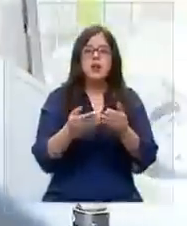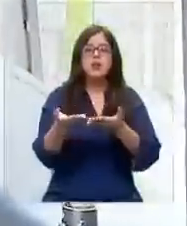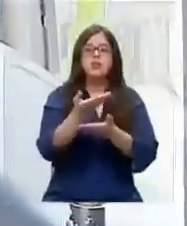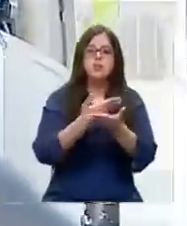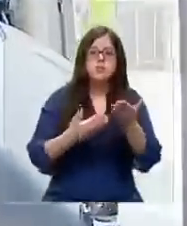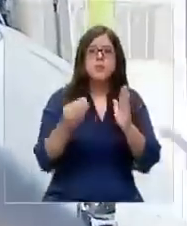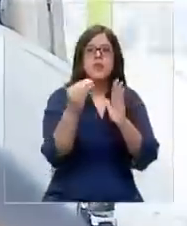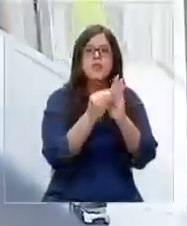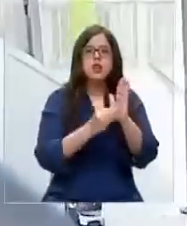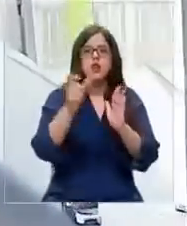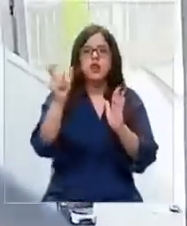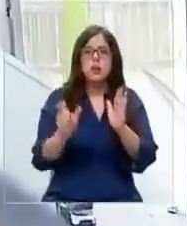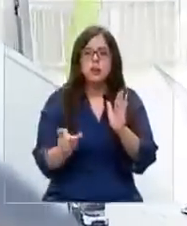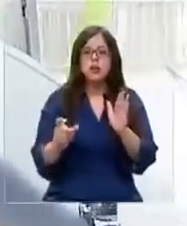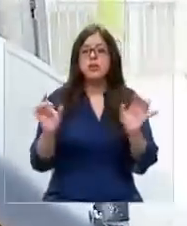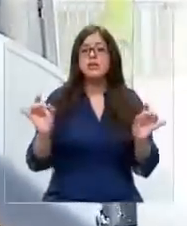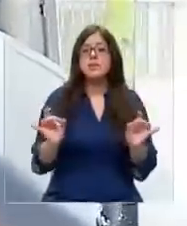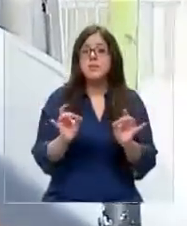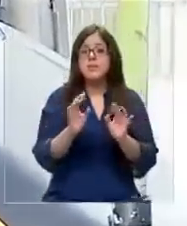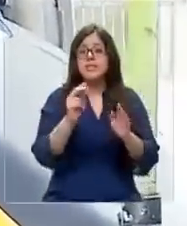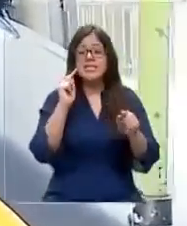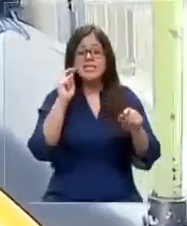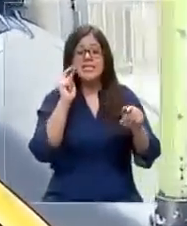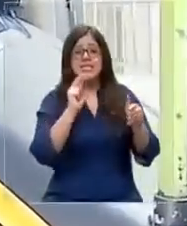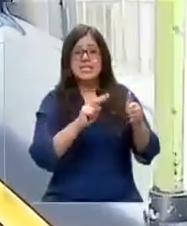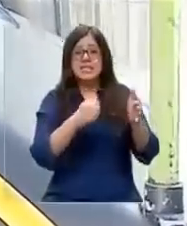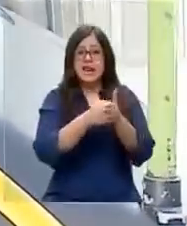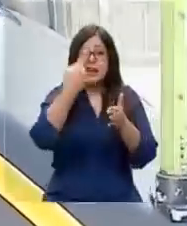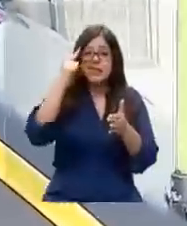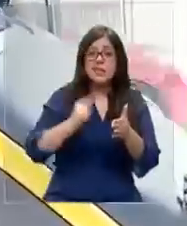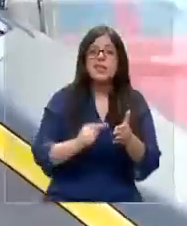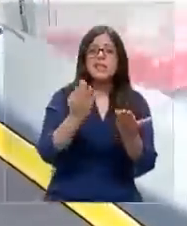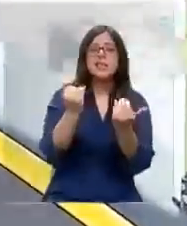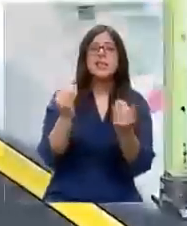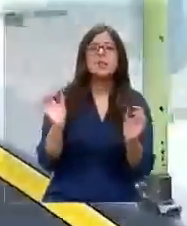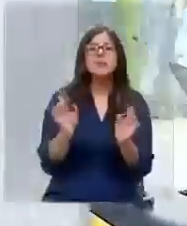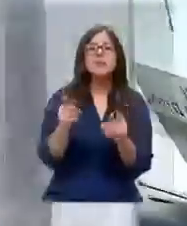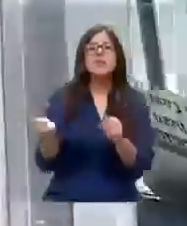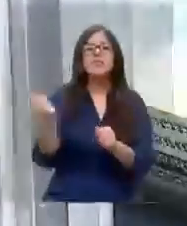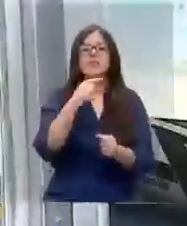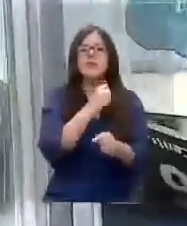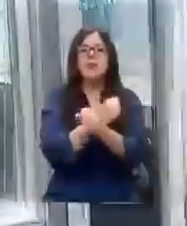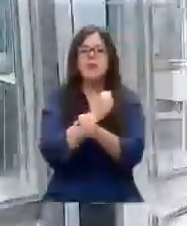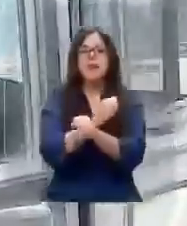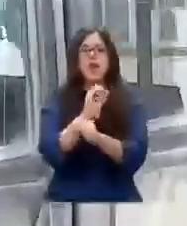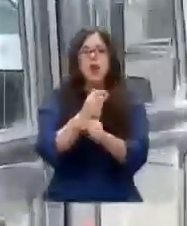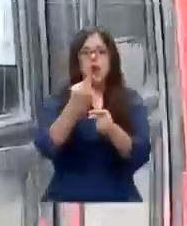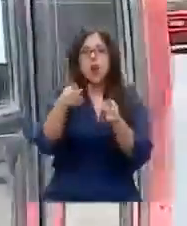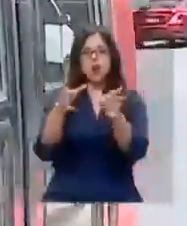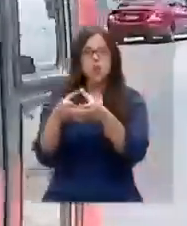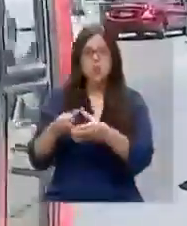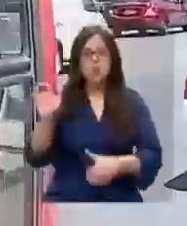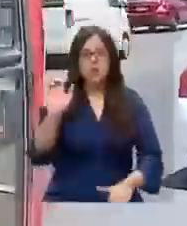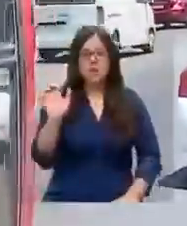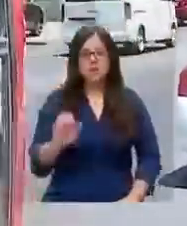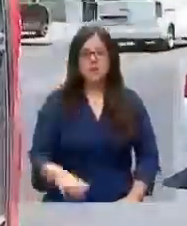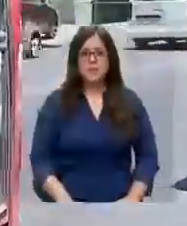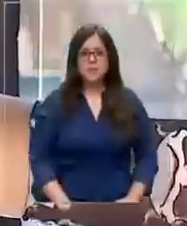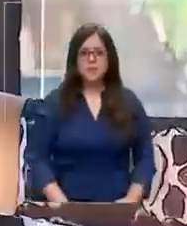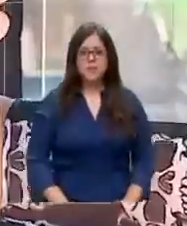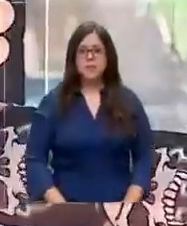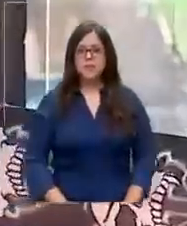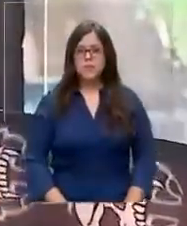con el conductor y dependiendo de la magnitud del choque, ver si es necesaria la presencia de carabineros u otros equipos de emergencia.